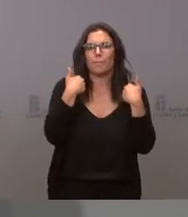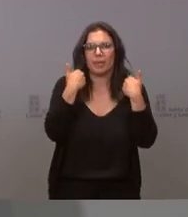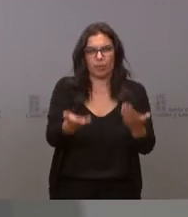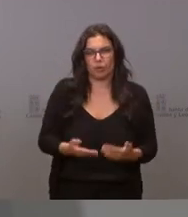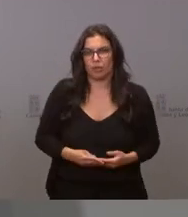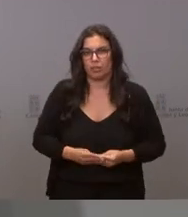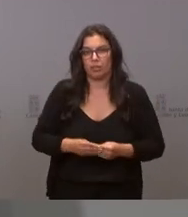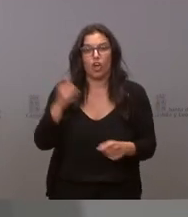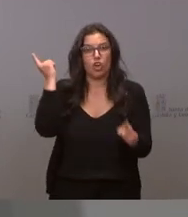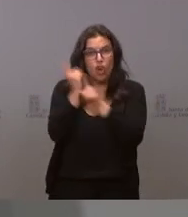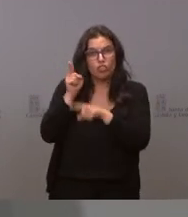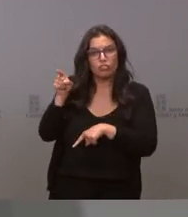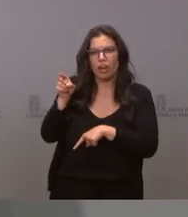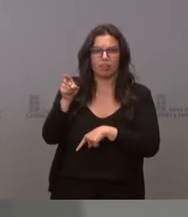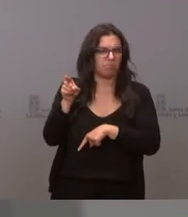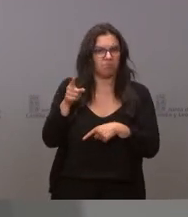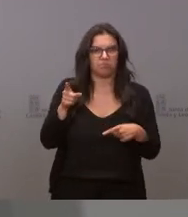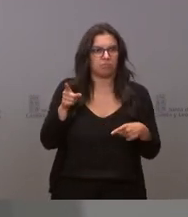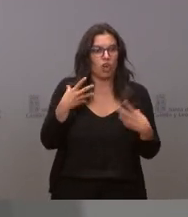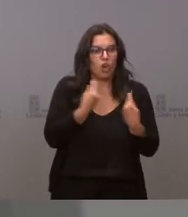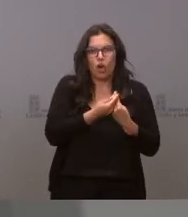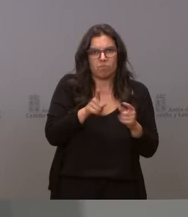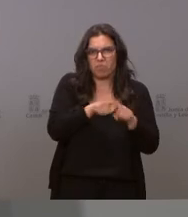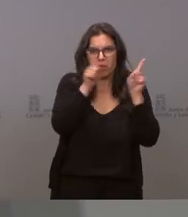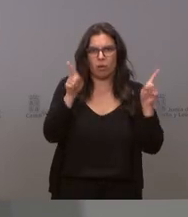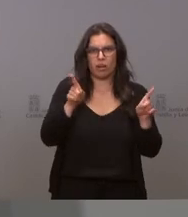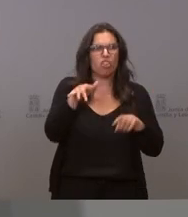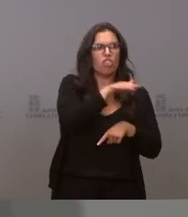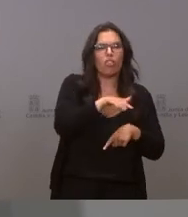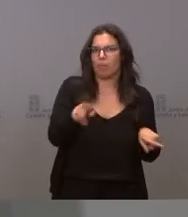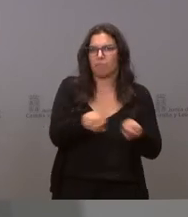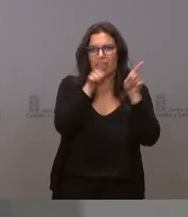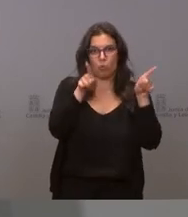en contra de eso con quien sea y donde sea